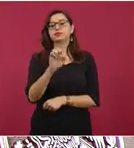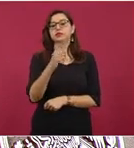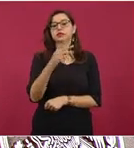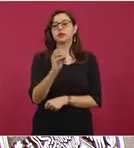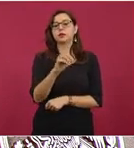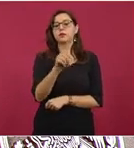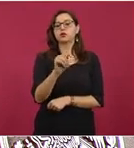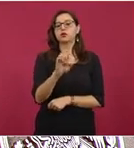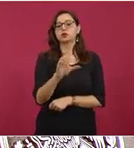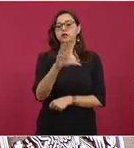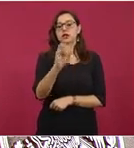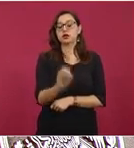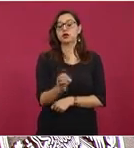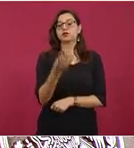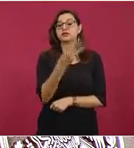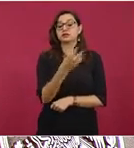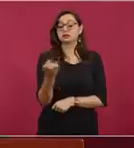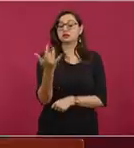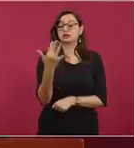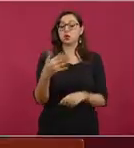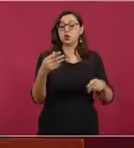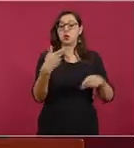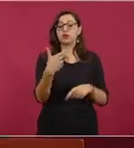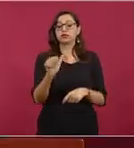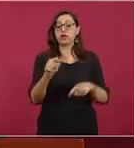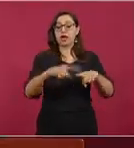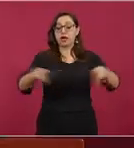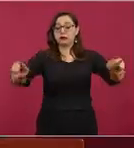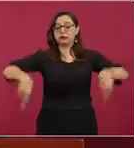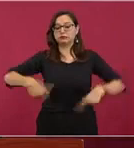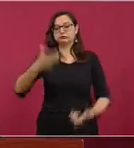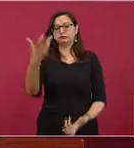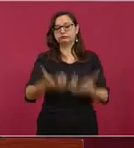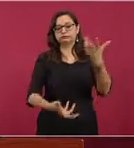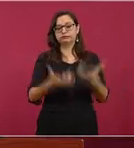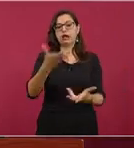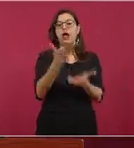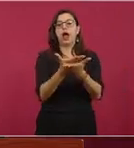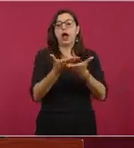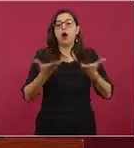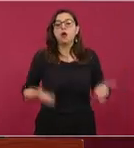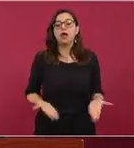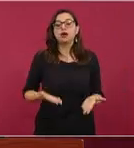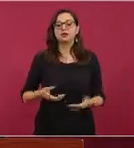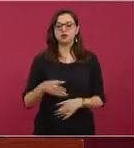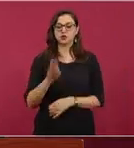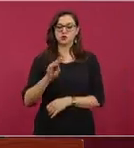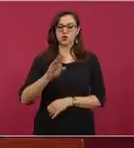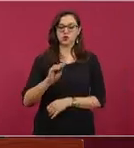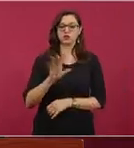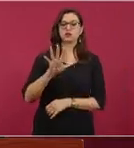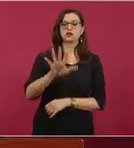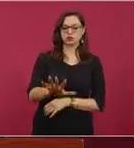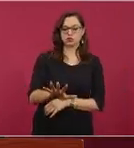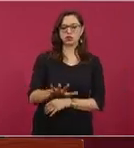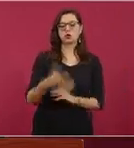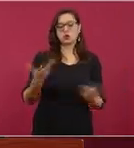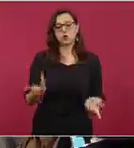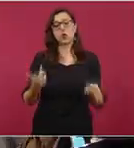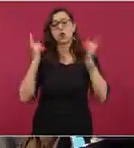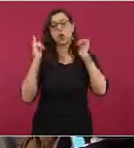afectadas 350 hectáreas. Hoy el reporte son de 95 y esperemos que mañana tengamos ya